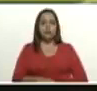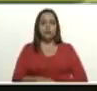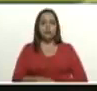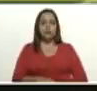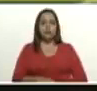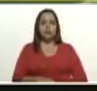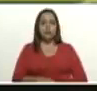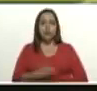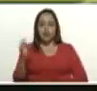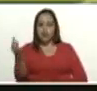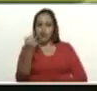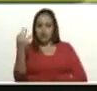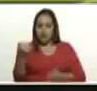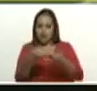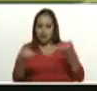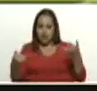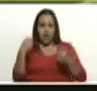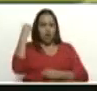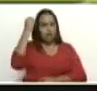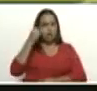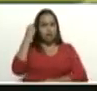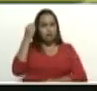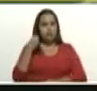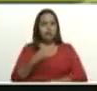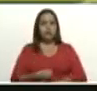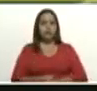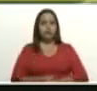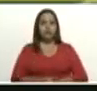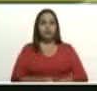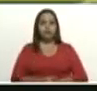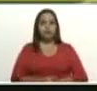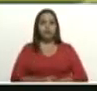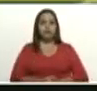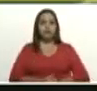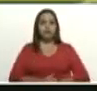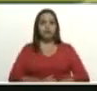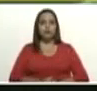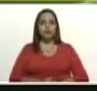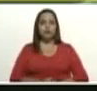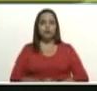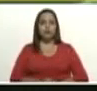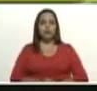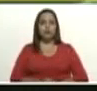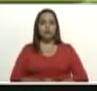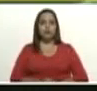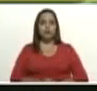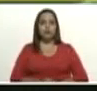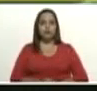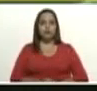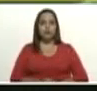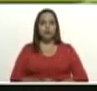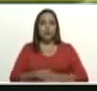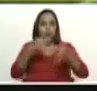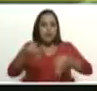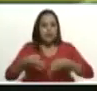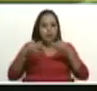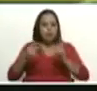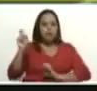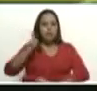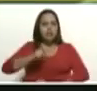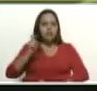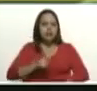En tercer lugar, me parece siempre necesario